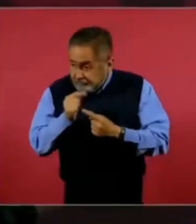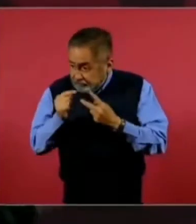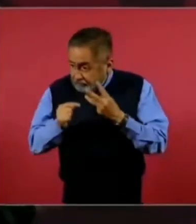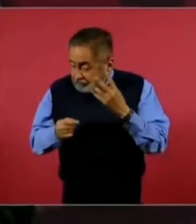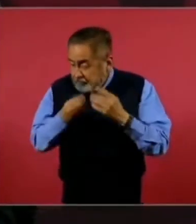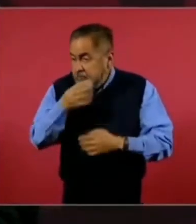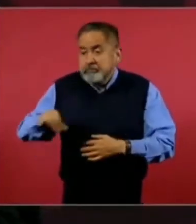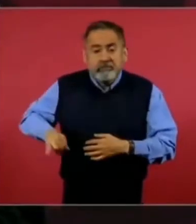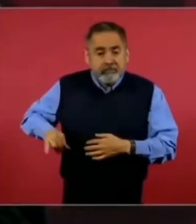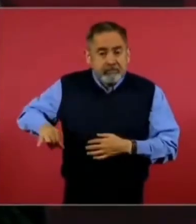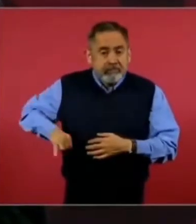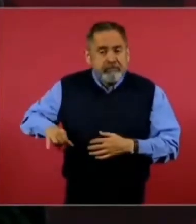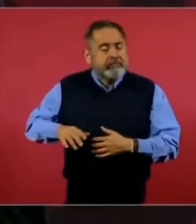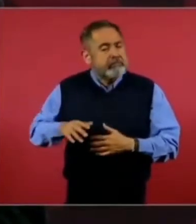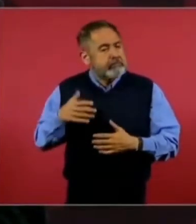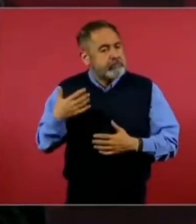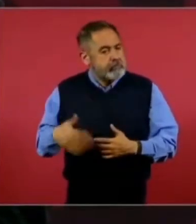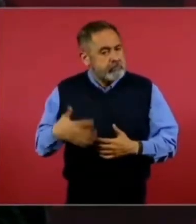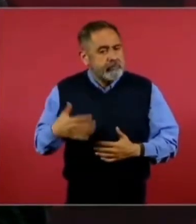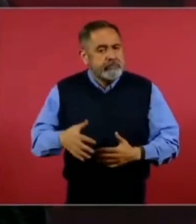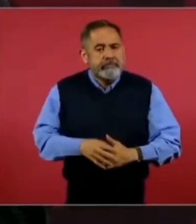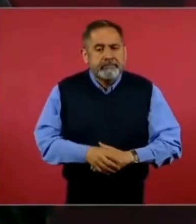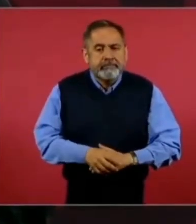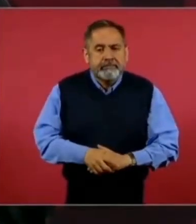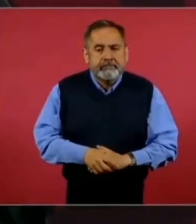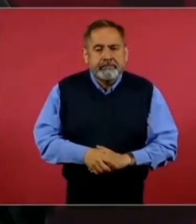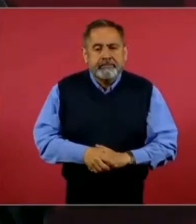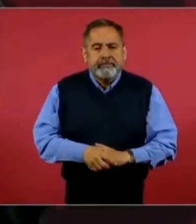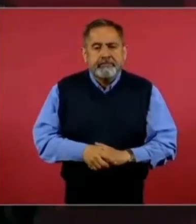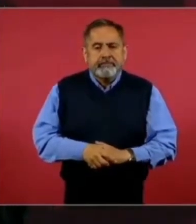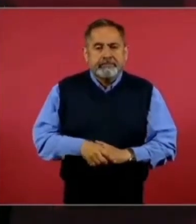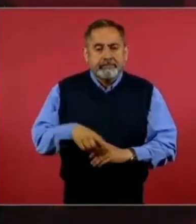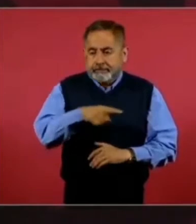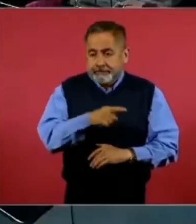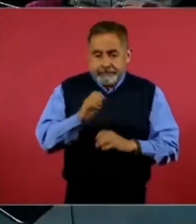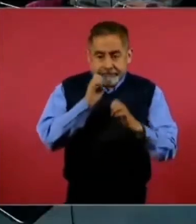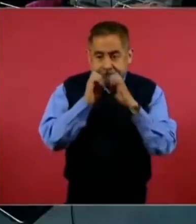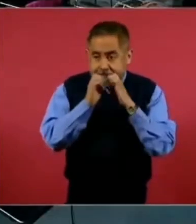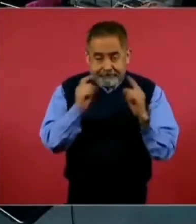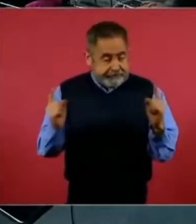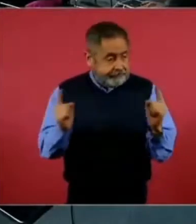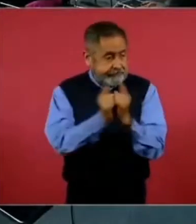Pero ya el hecho de que se haya dado la entrevista…